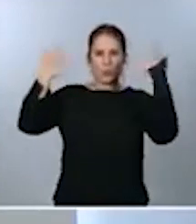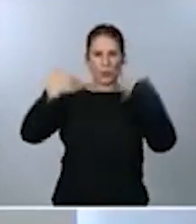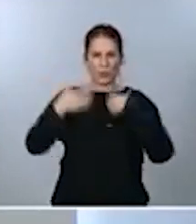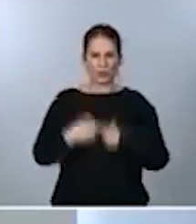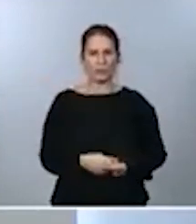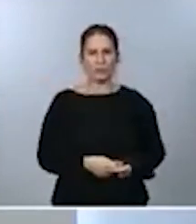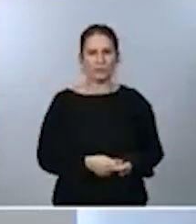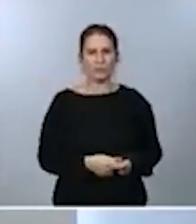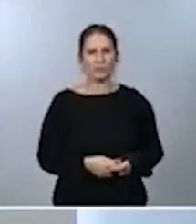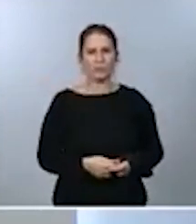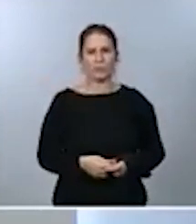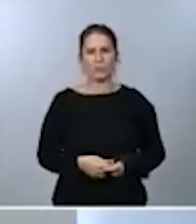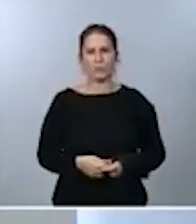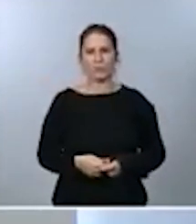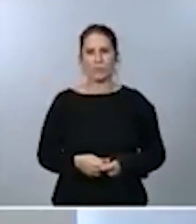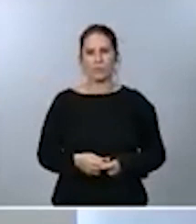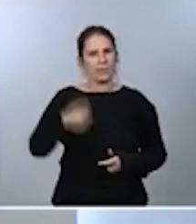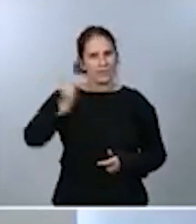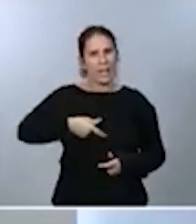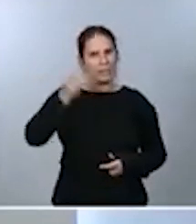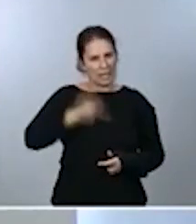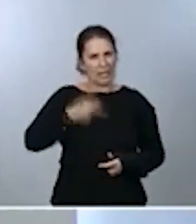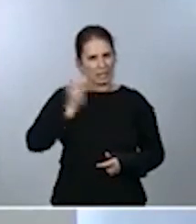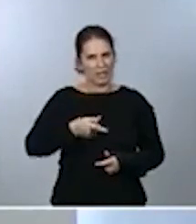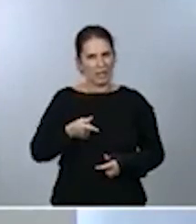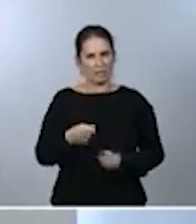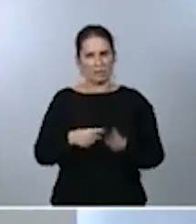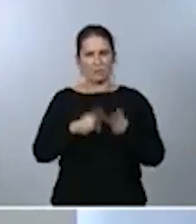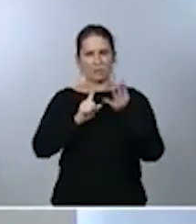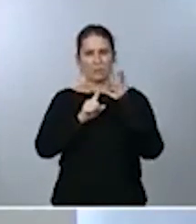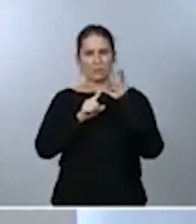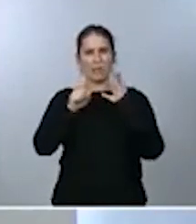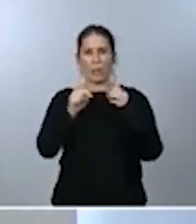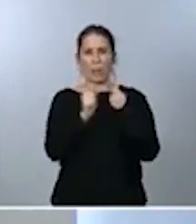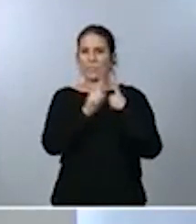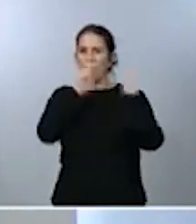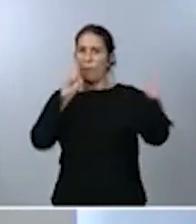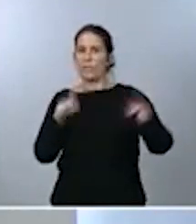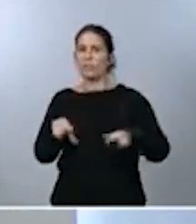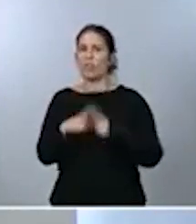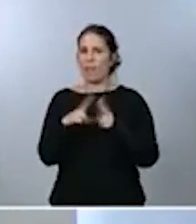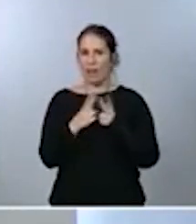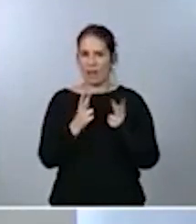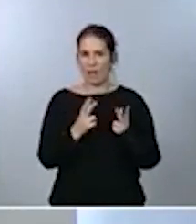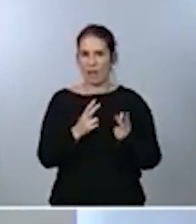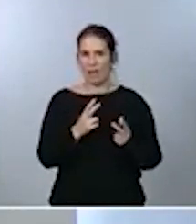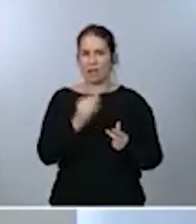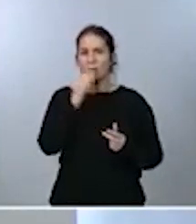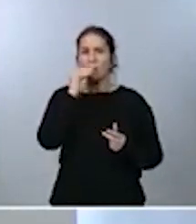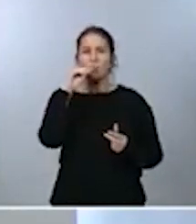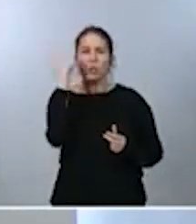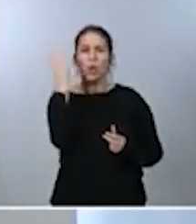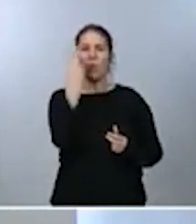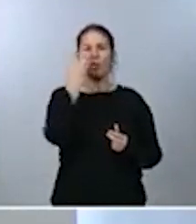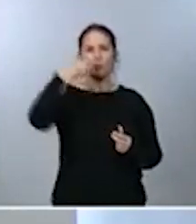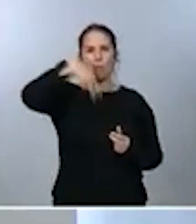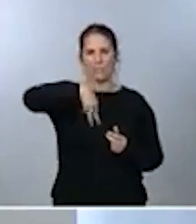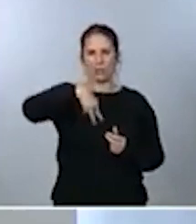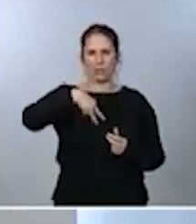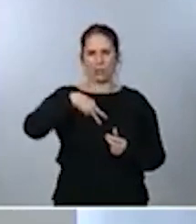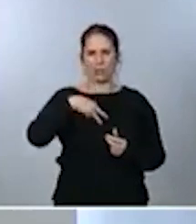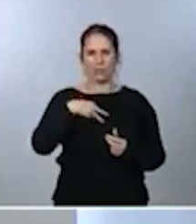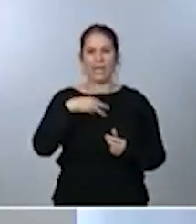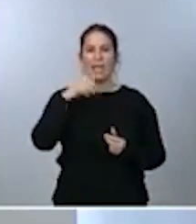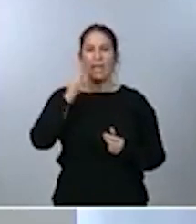ventilarlos de forma asidua. El distanciamiento social, idealmente de dos metros con otras personas, y la higiene personal y